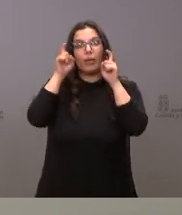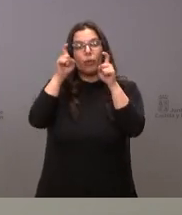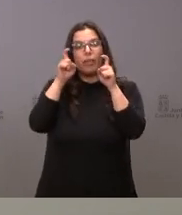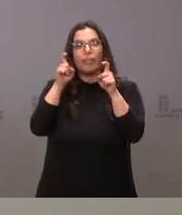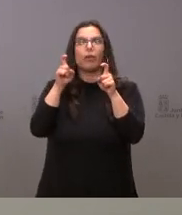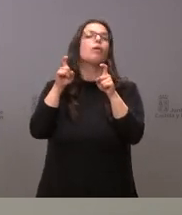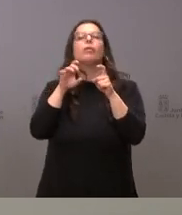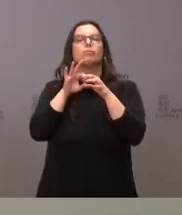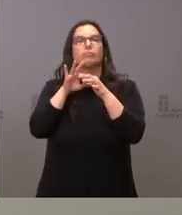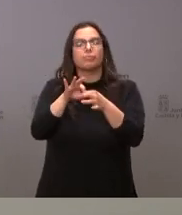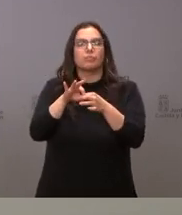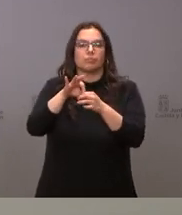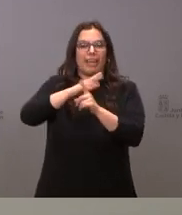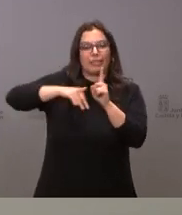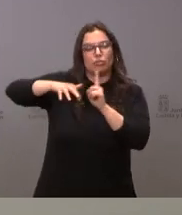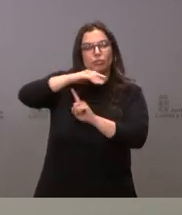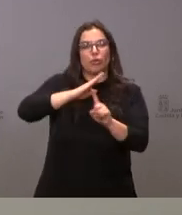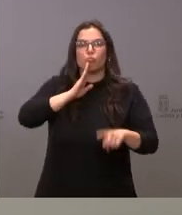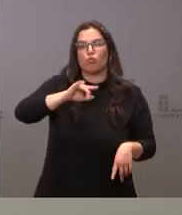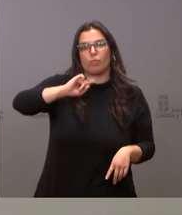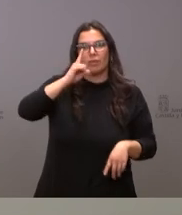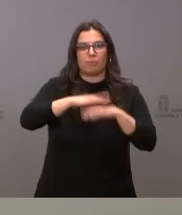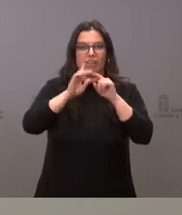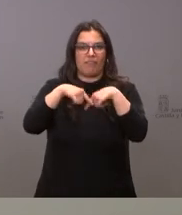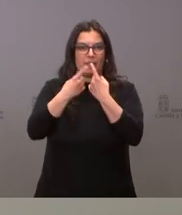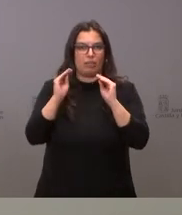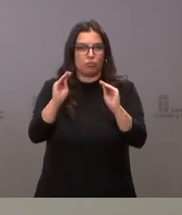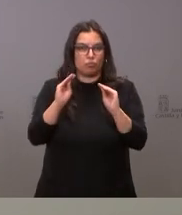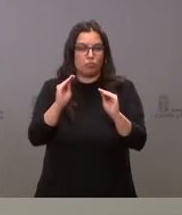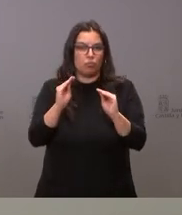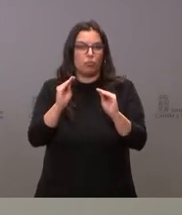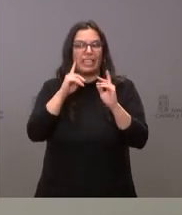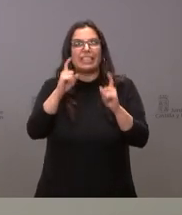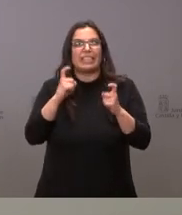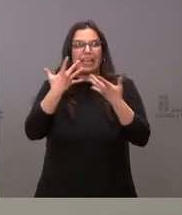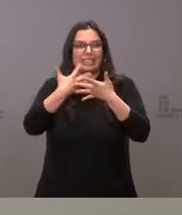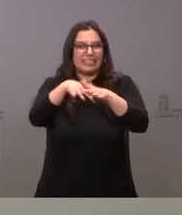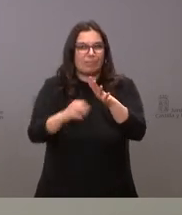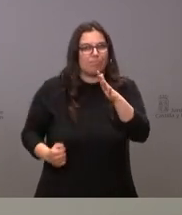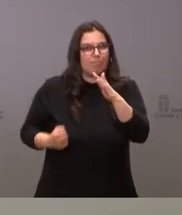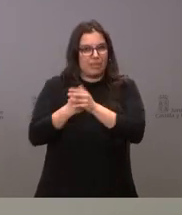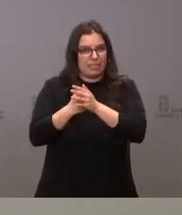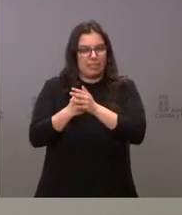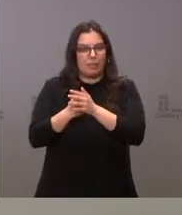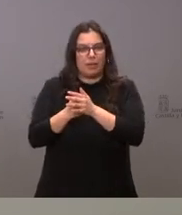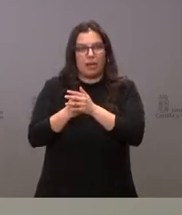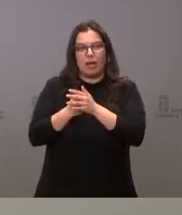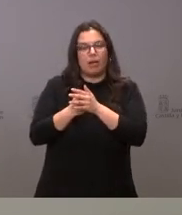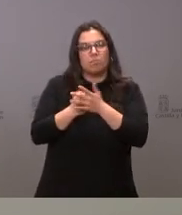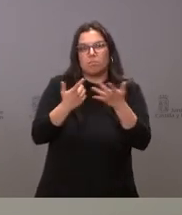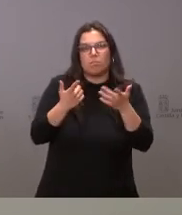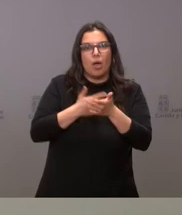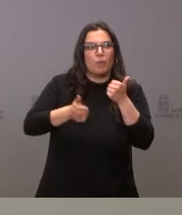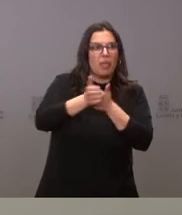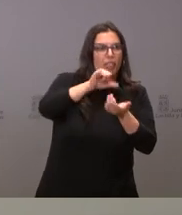puedan recibir también en el contexto y el entorno de la familia y por tanto favoreciendo la máxima integración posible sin distinguir la prioridad